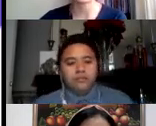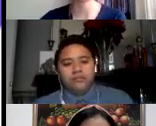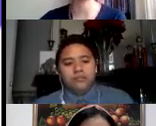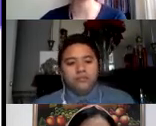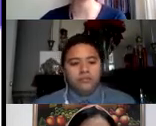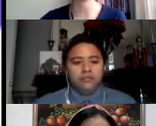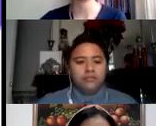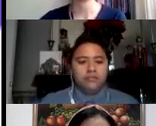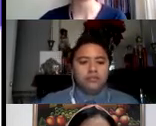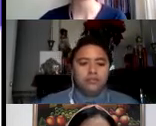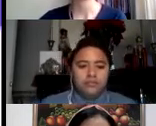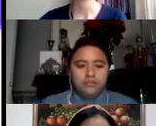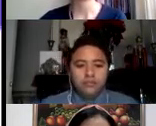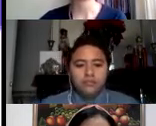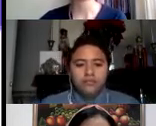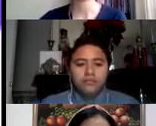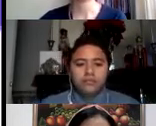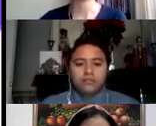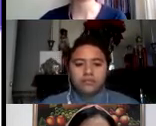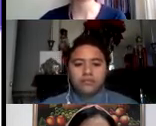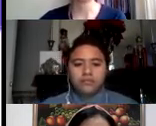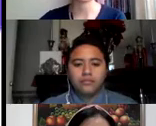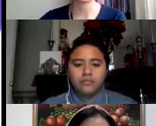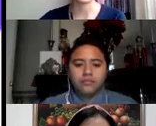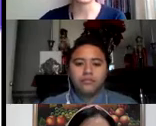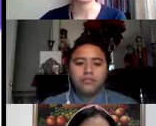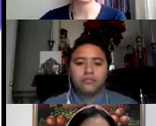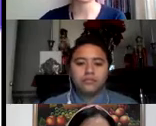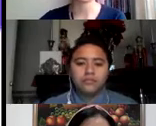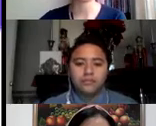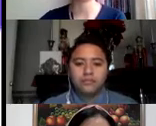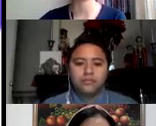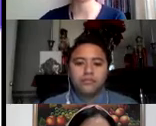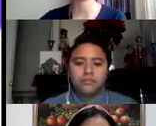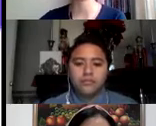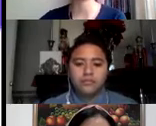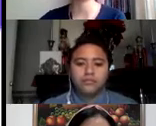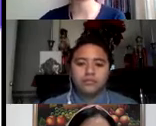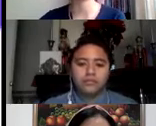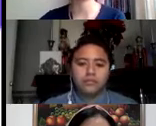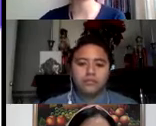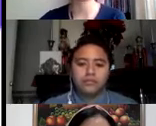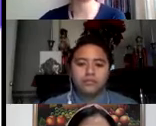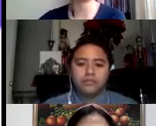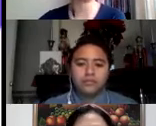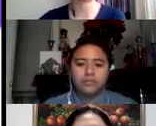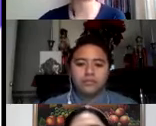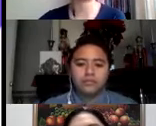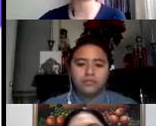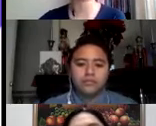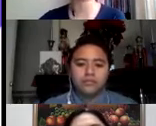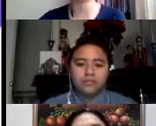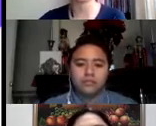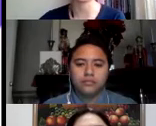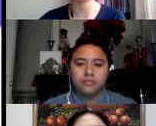o a mes vencido. También vas a tener mucha más seguridad que en los otros dos escenarios. Porque todos los meses vas a